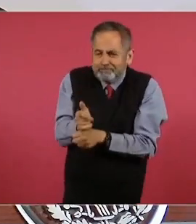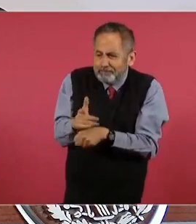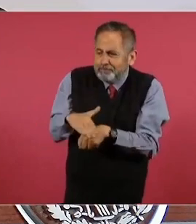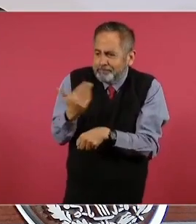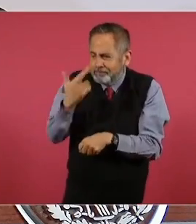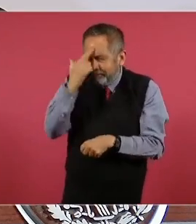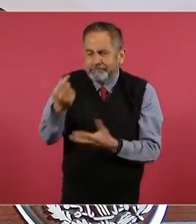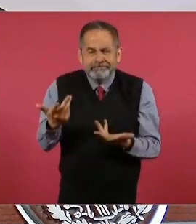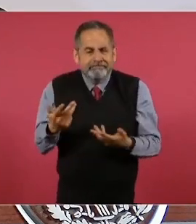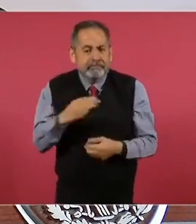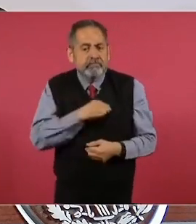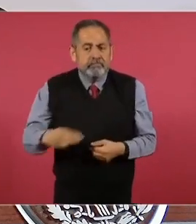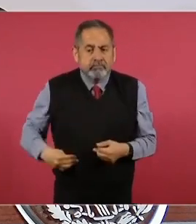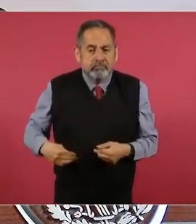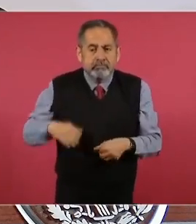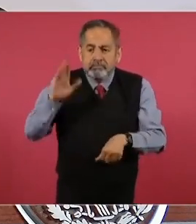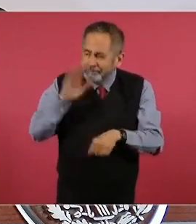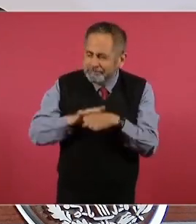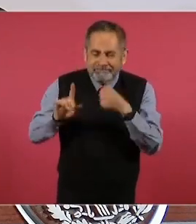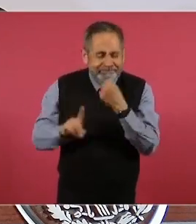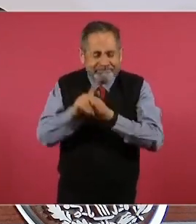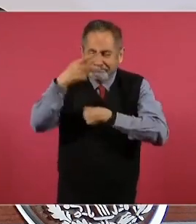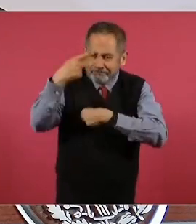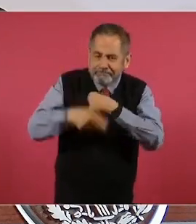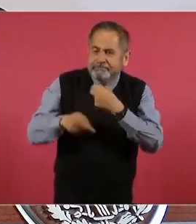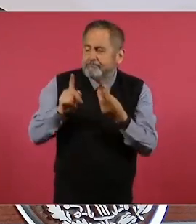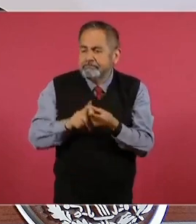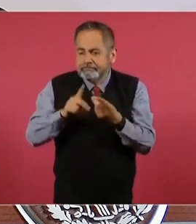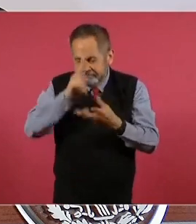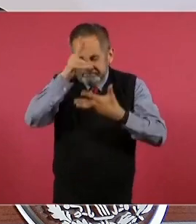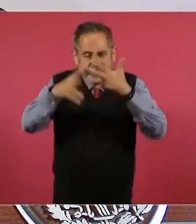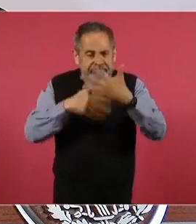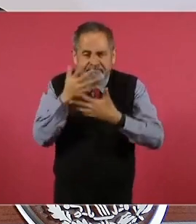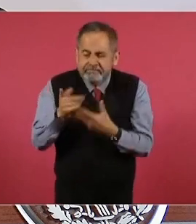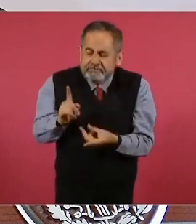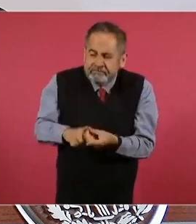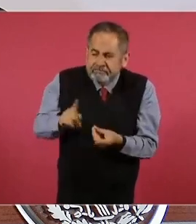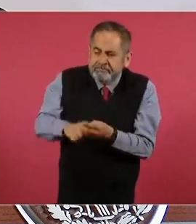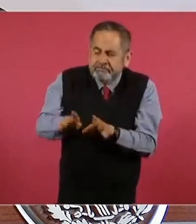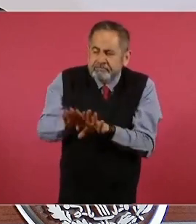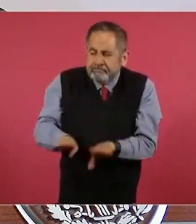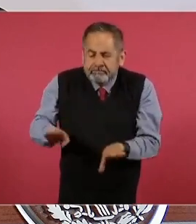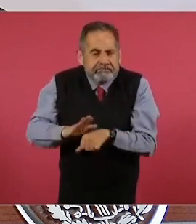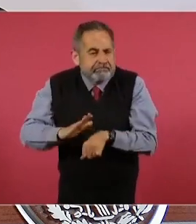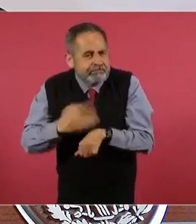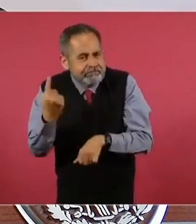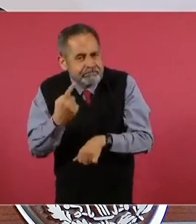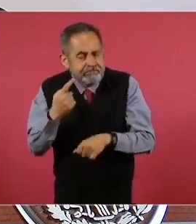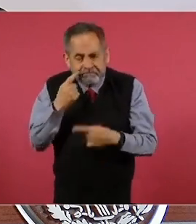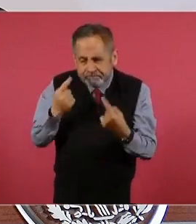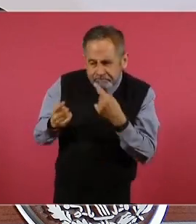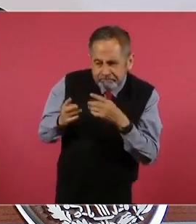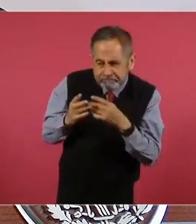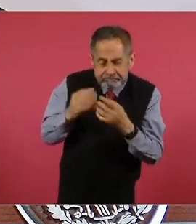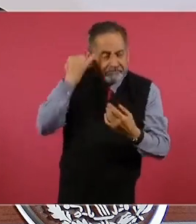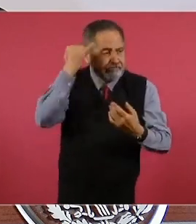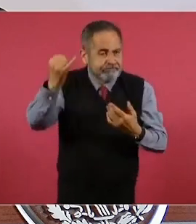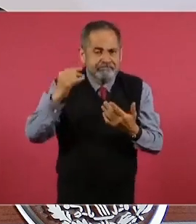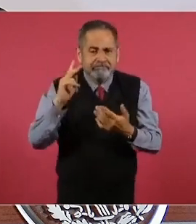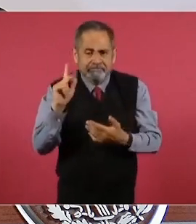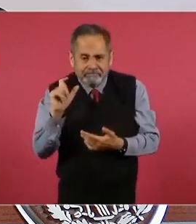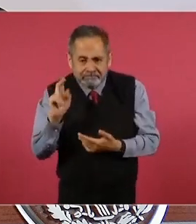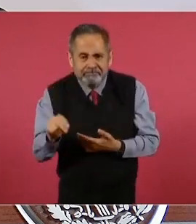municipios con mayor problemática de violencia con el propósito de aplicar una estrategia